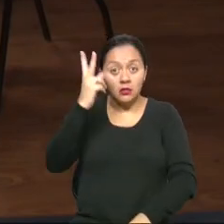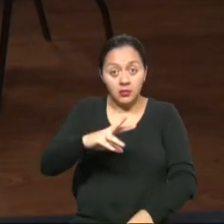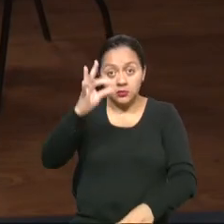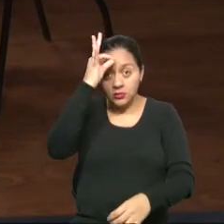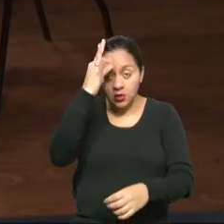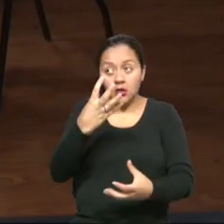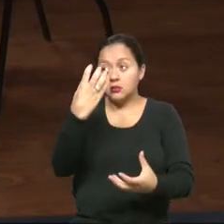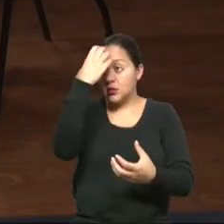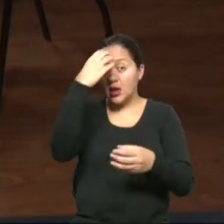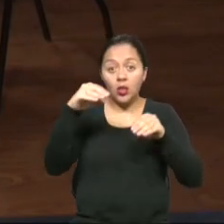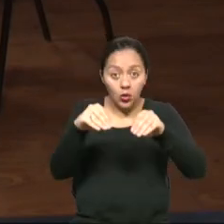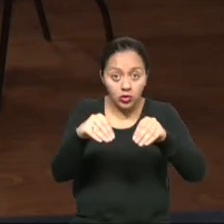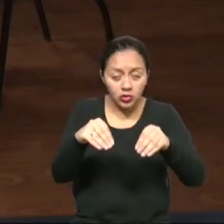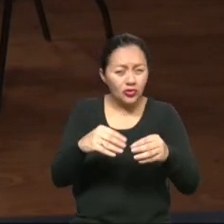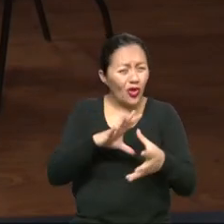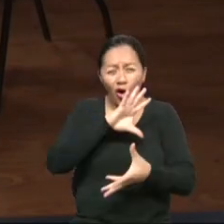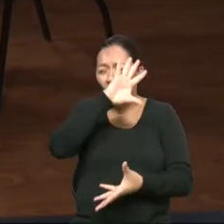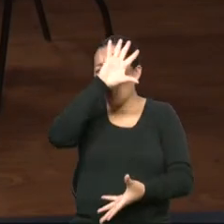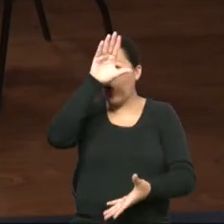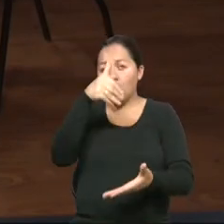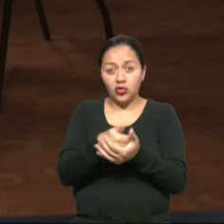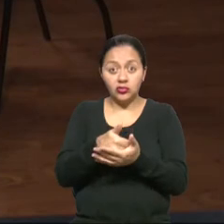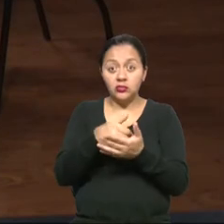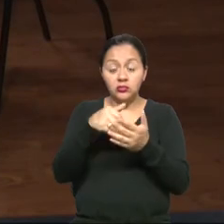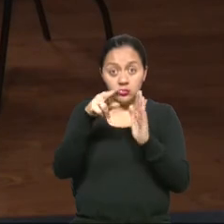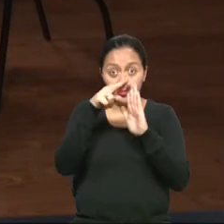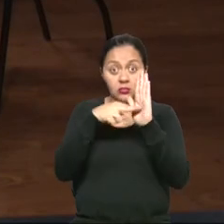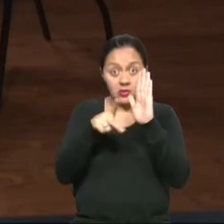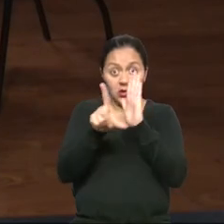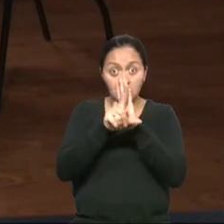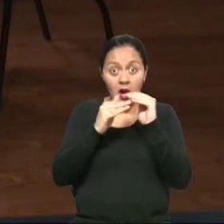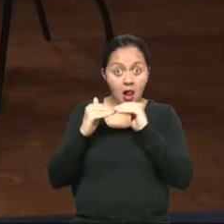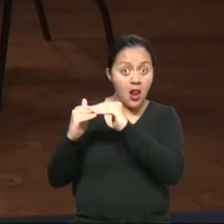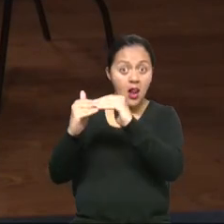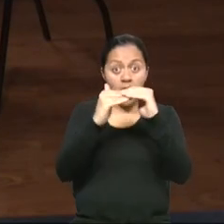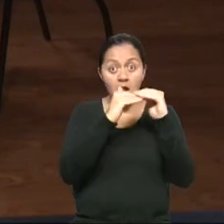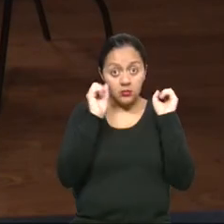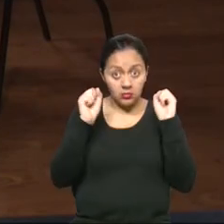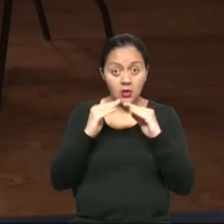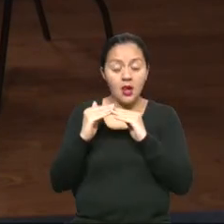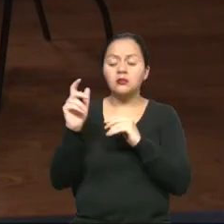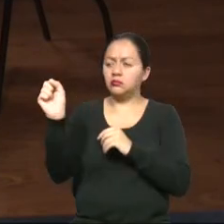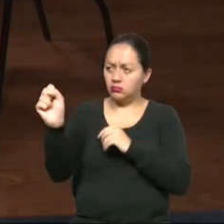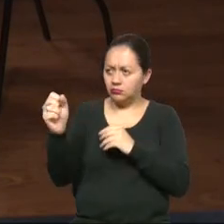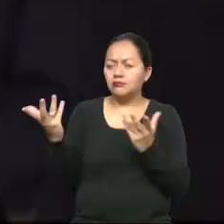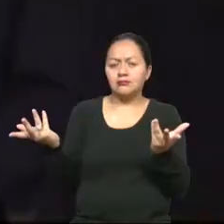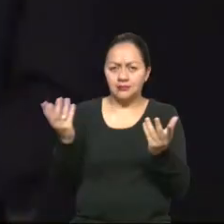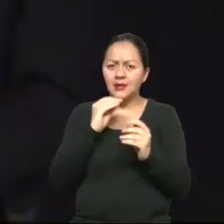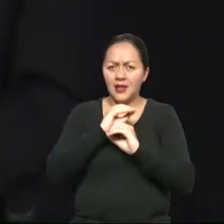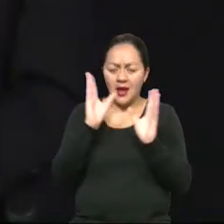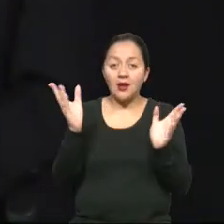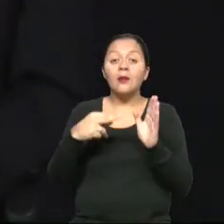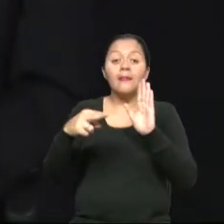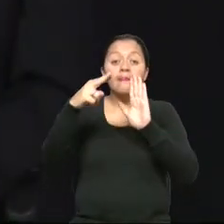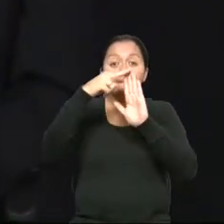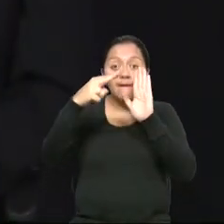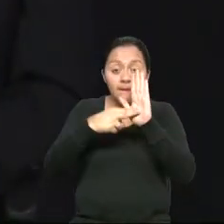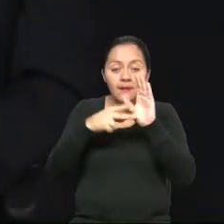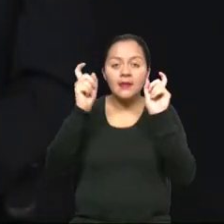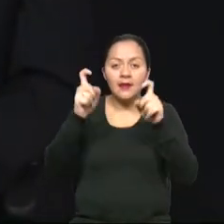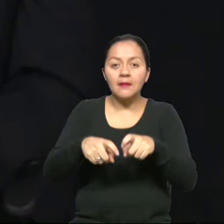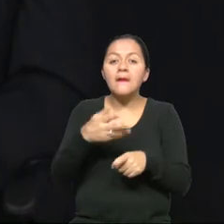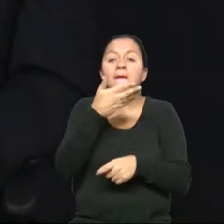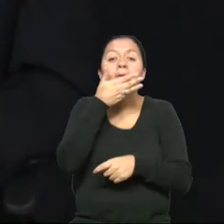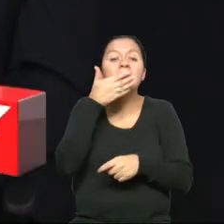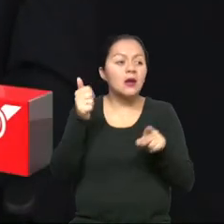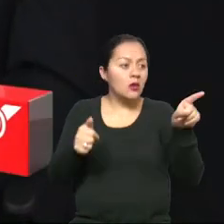educativas. Todos tienen su norma para poder estandarizarnos, ¿cierto? Claro. Entonces, el tema de normativa es buscar las mejores prácticas